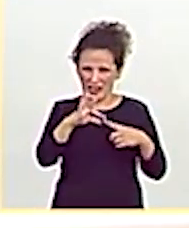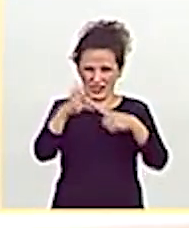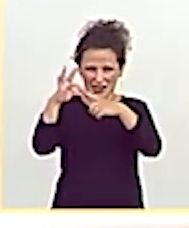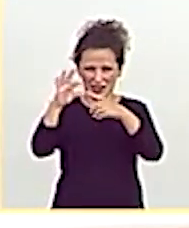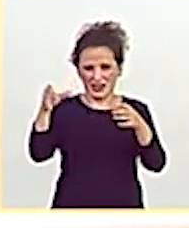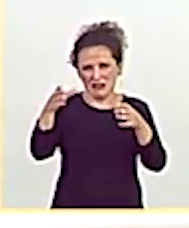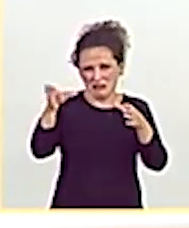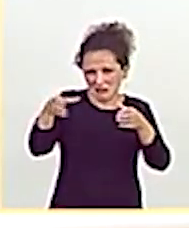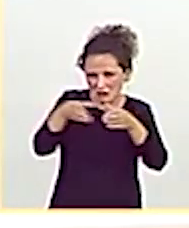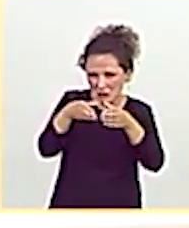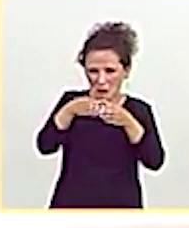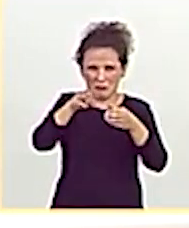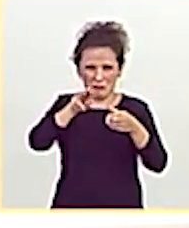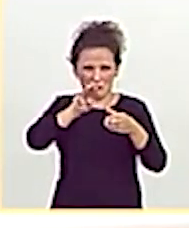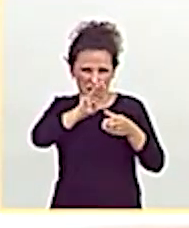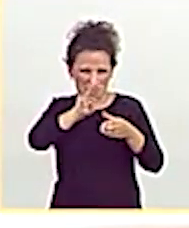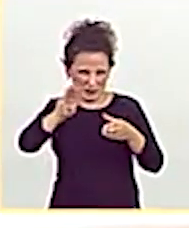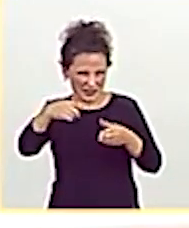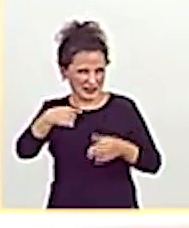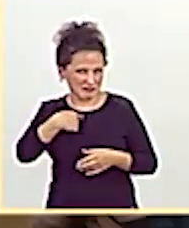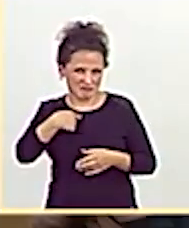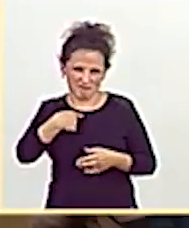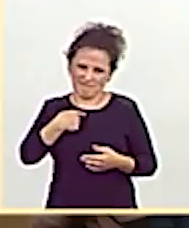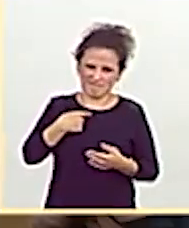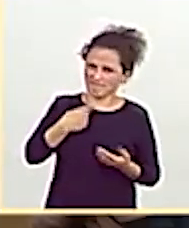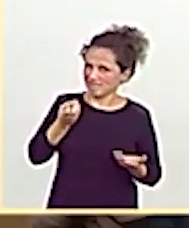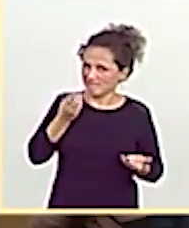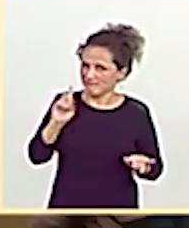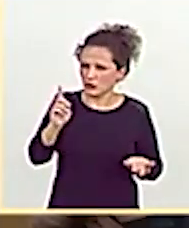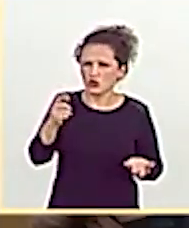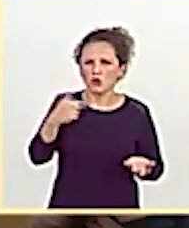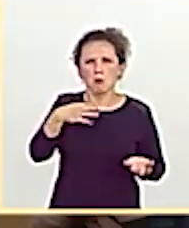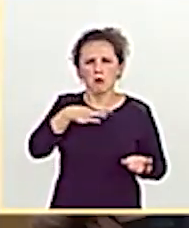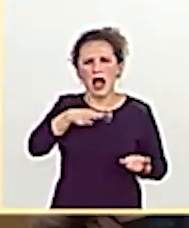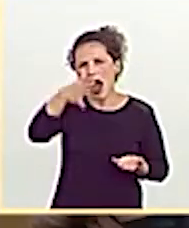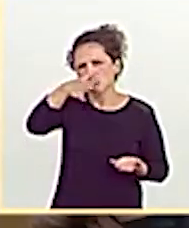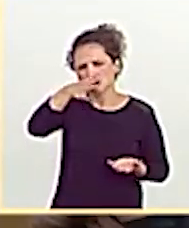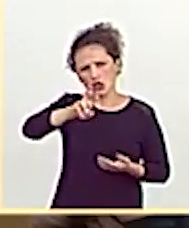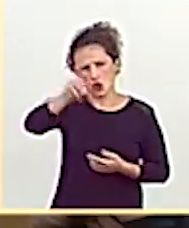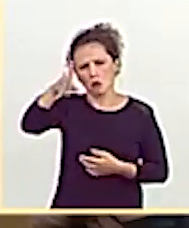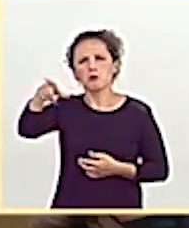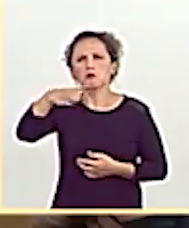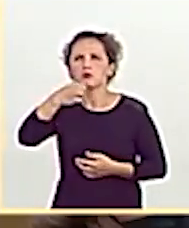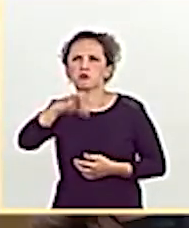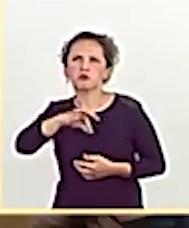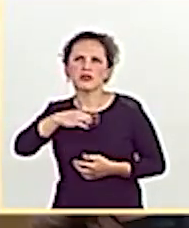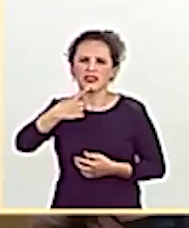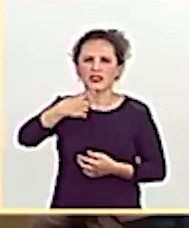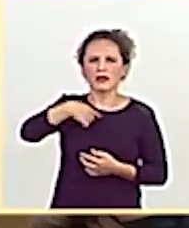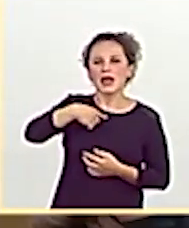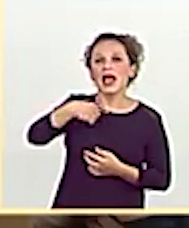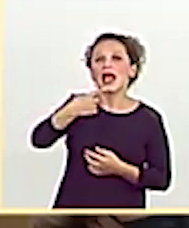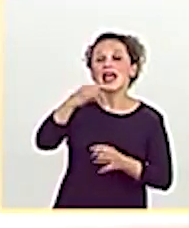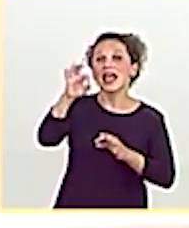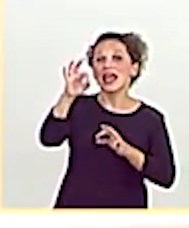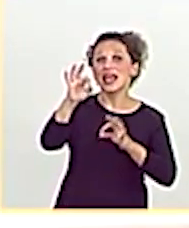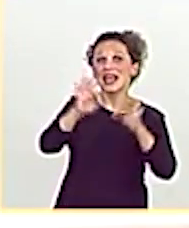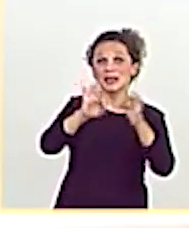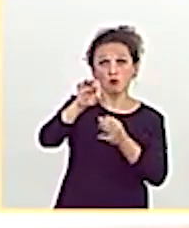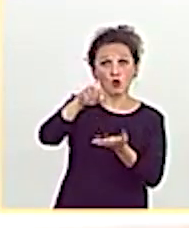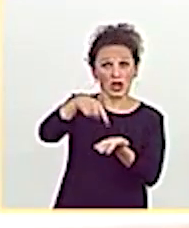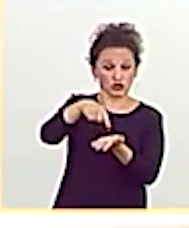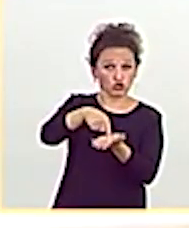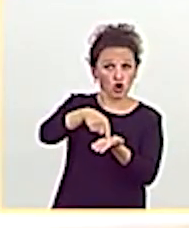Popular. Le propongo algunas acusaciones más verosímiles. Acúseme usted de querer subir los impuestos a los ricos. Soy